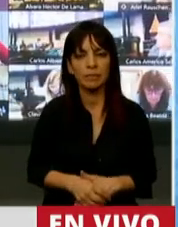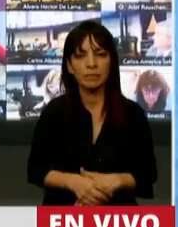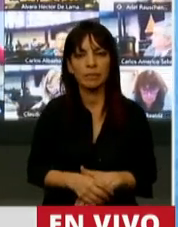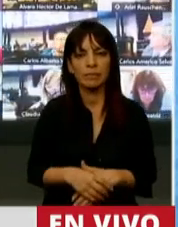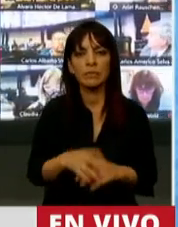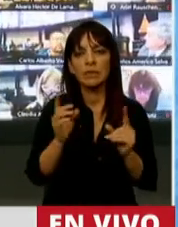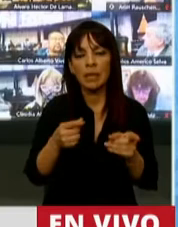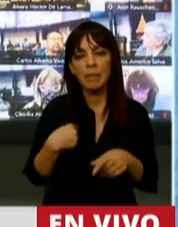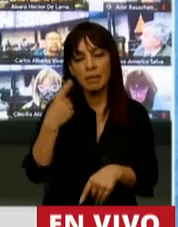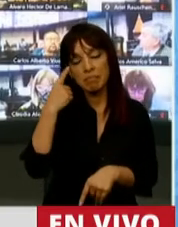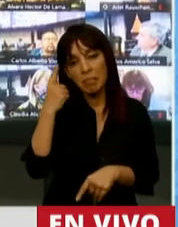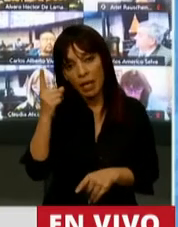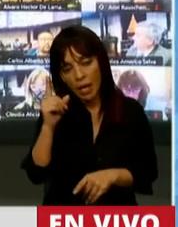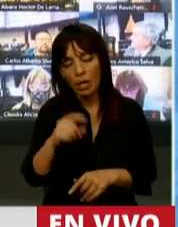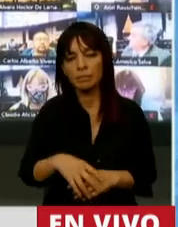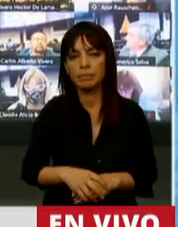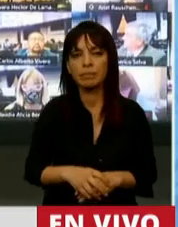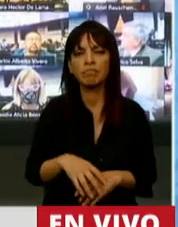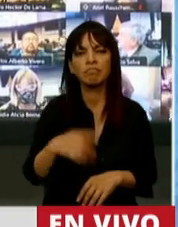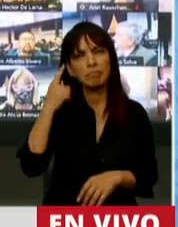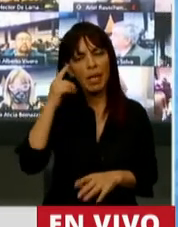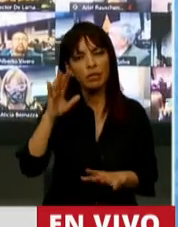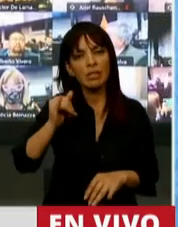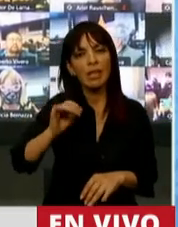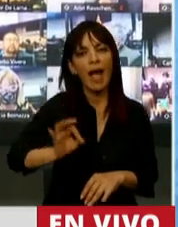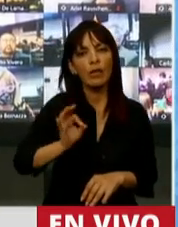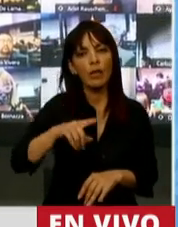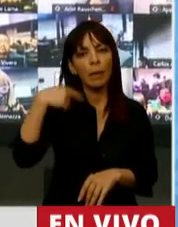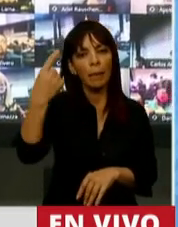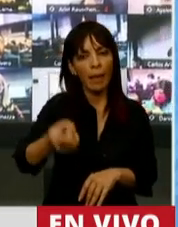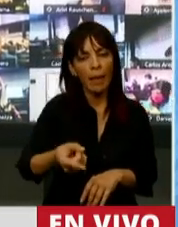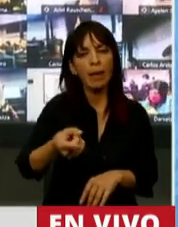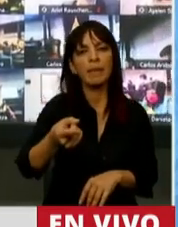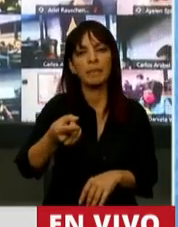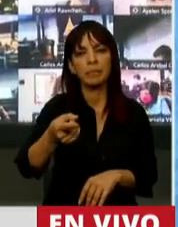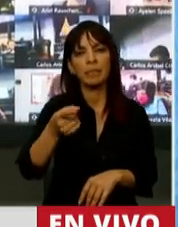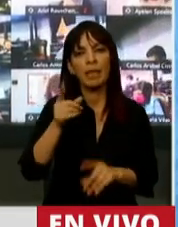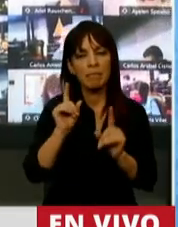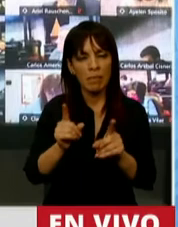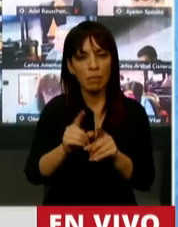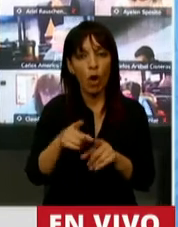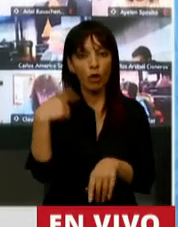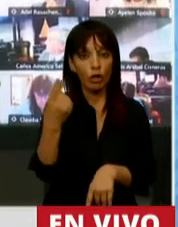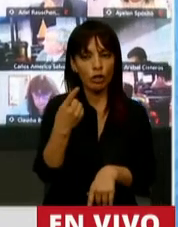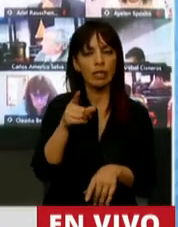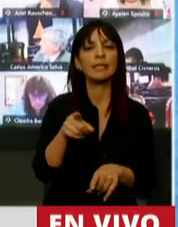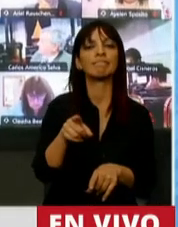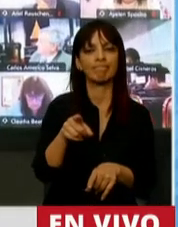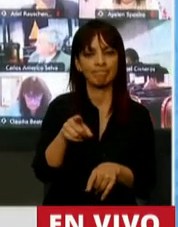creo sí que el año que viene ahí vamos a estar. Cuando demos cuenta de